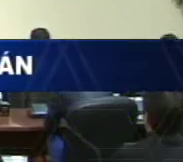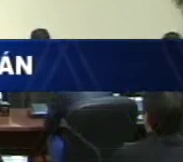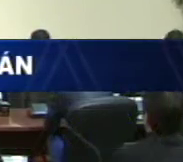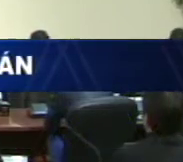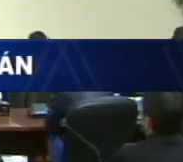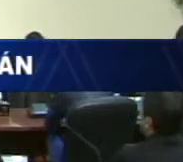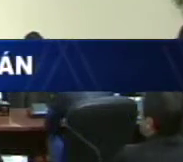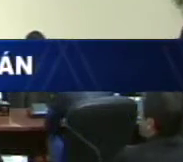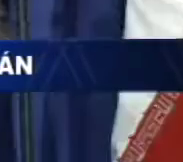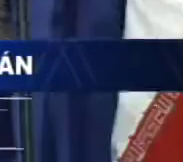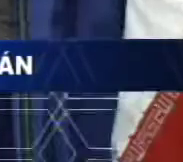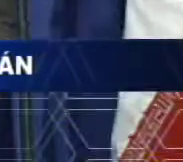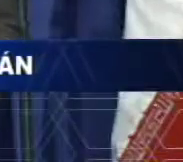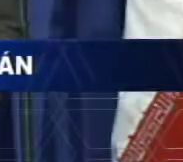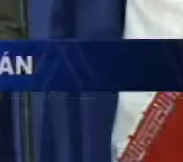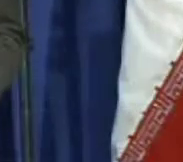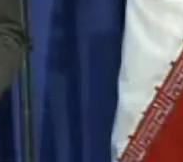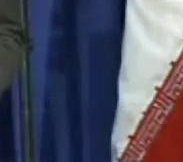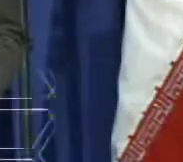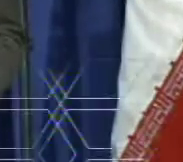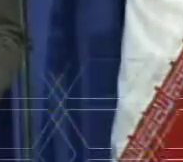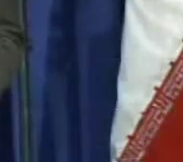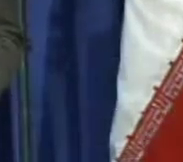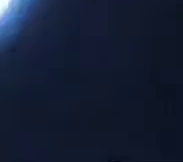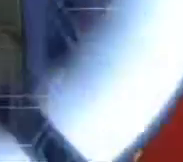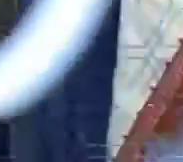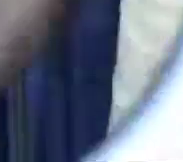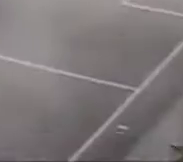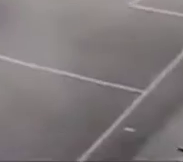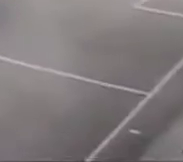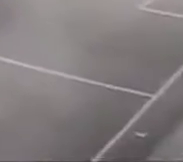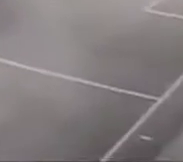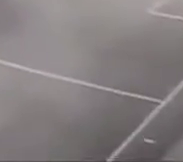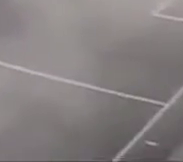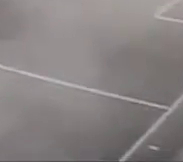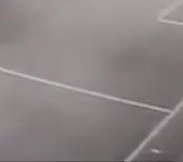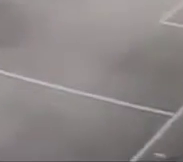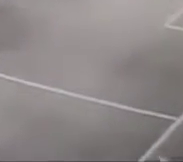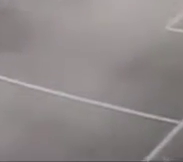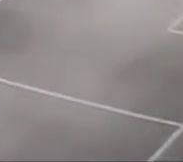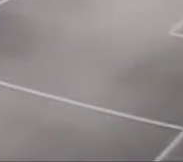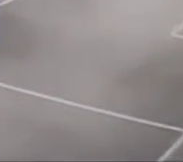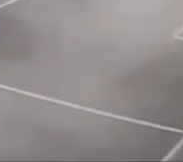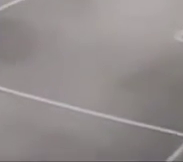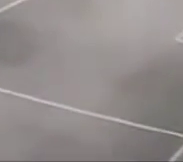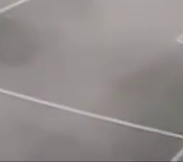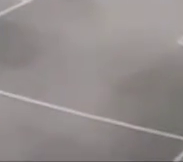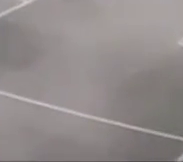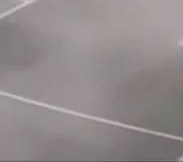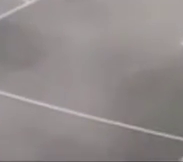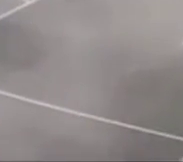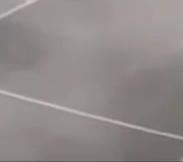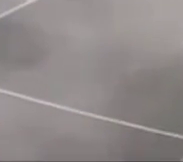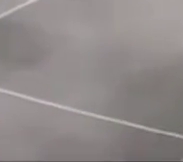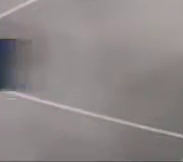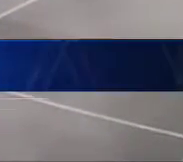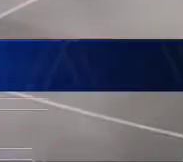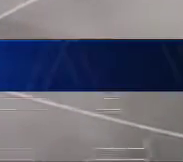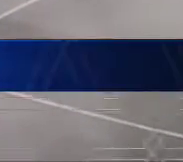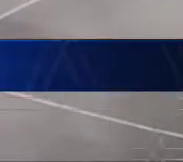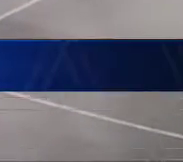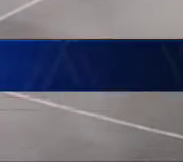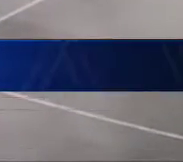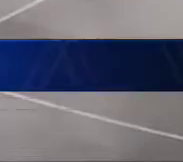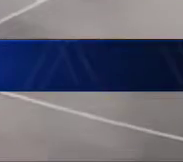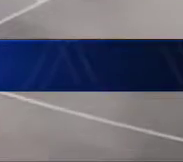47 acusados de terrorismo. A rey muerto, rey puesto, Real Madrid tiene